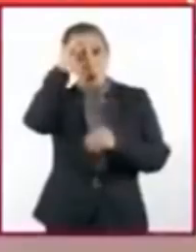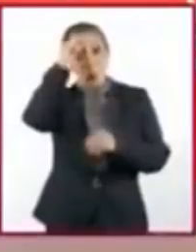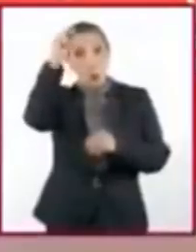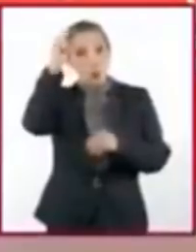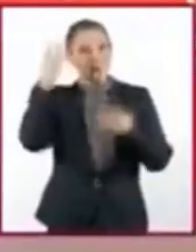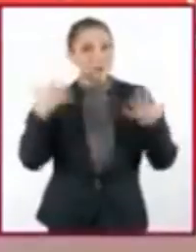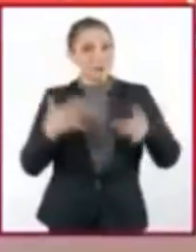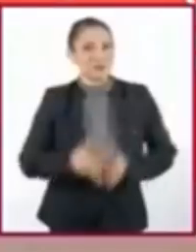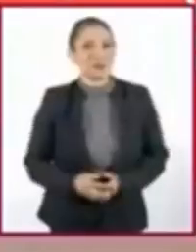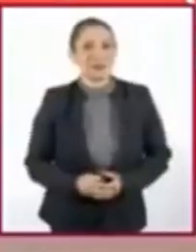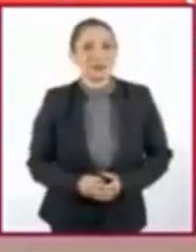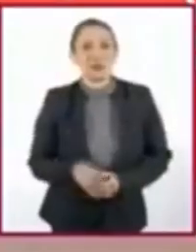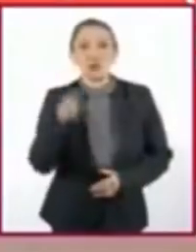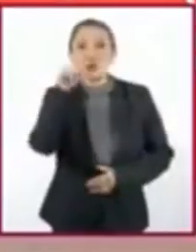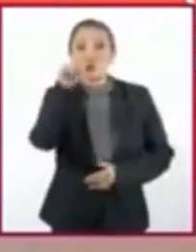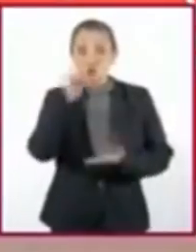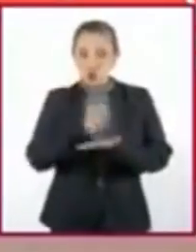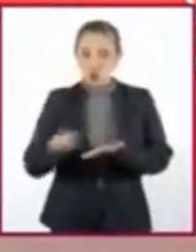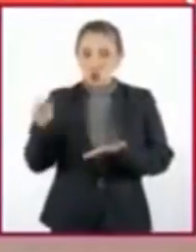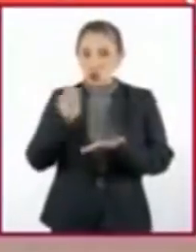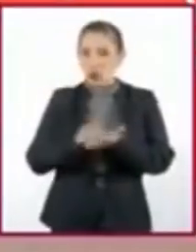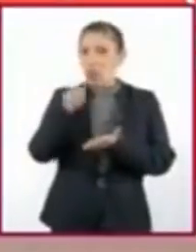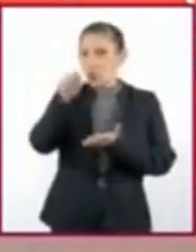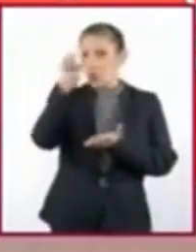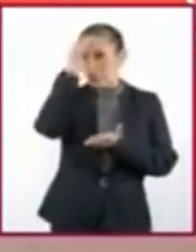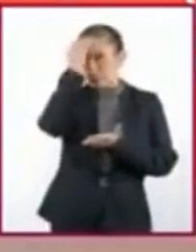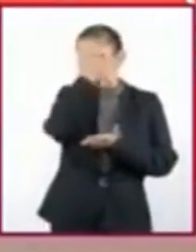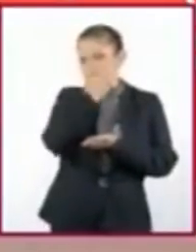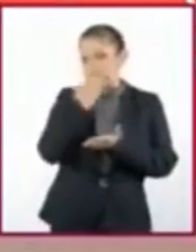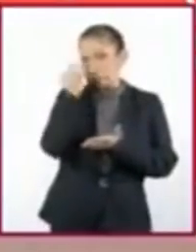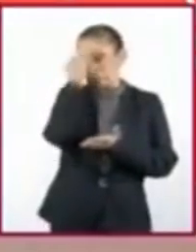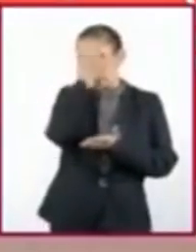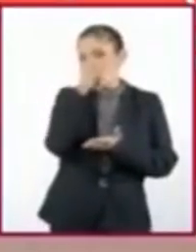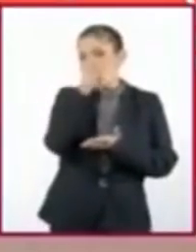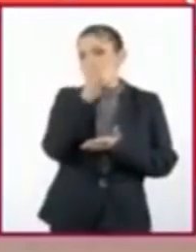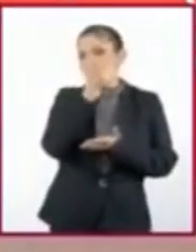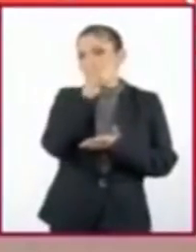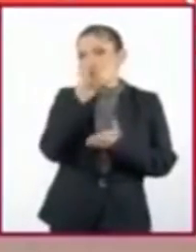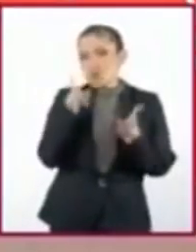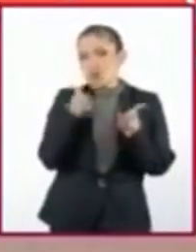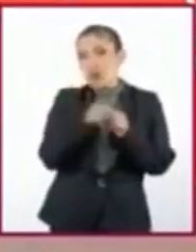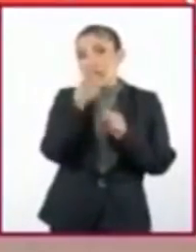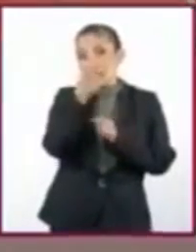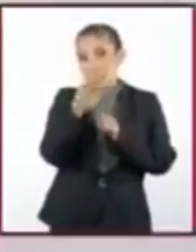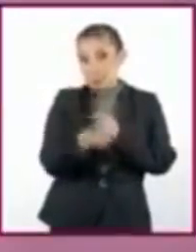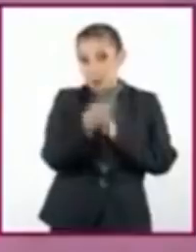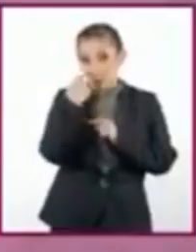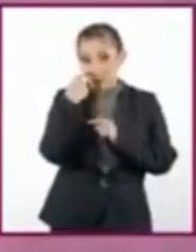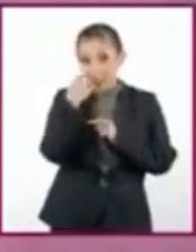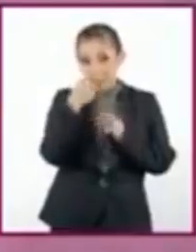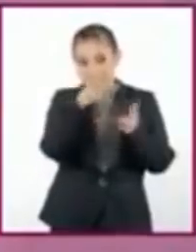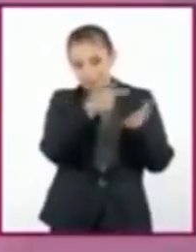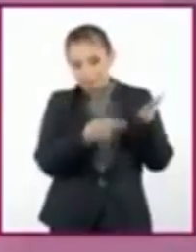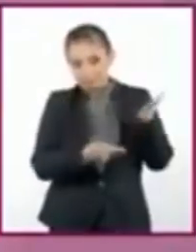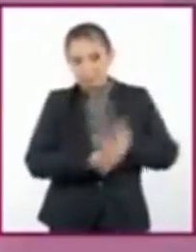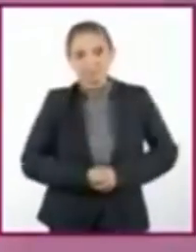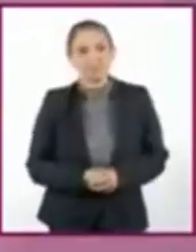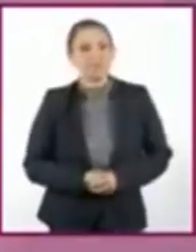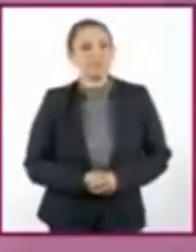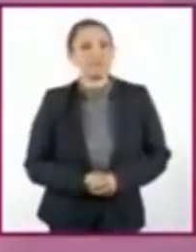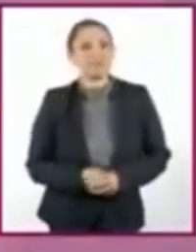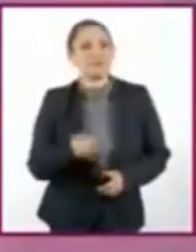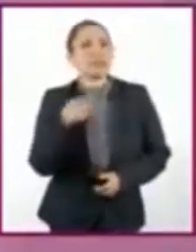Anoten, reflexionen y den una respuesta corta a las siguientes preguntas. ¿Qué